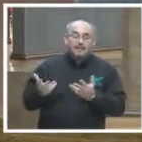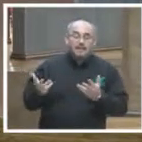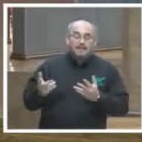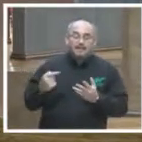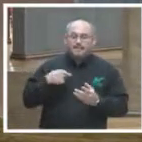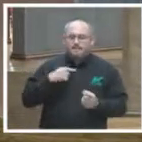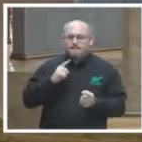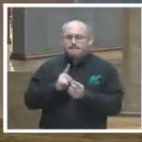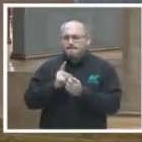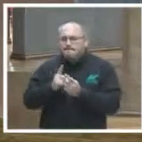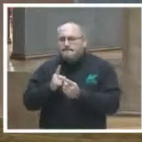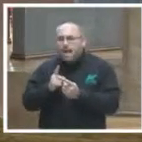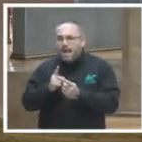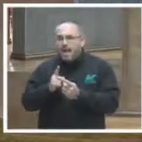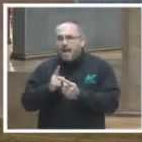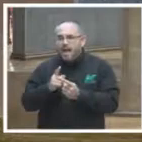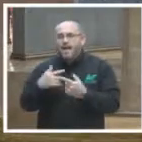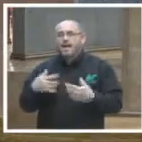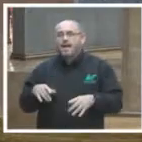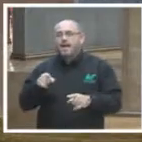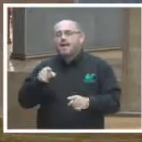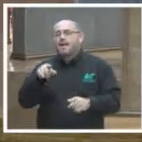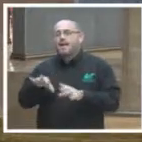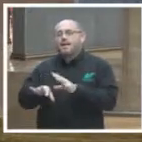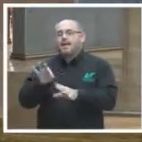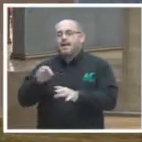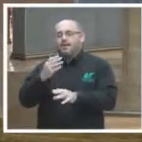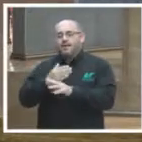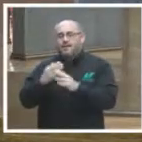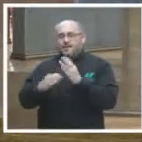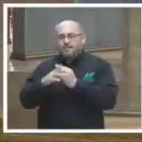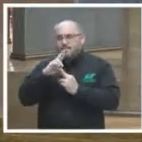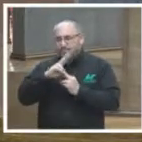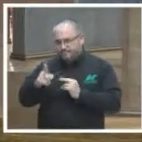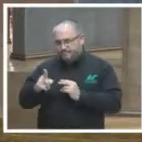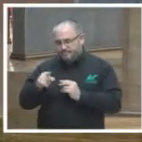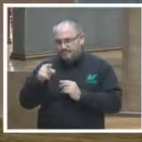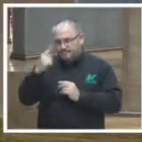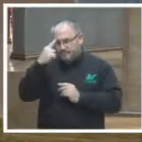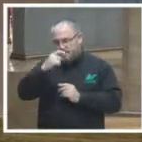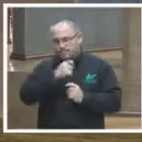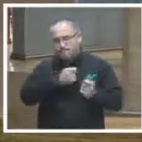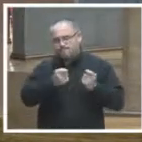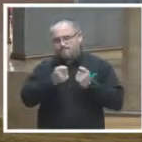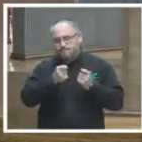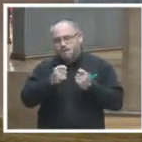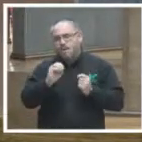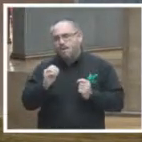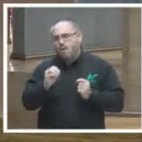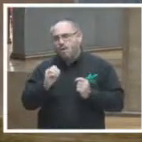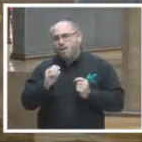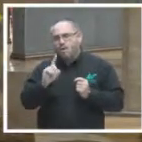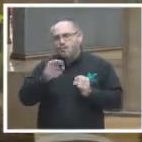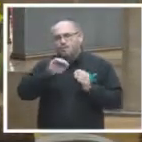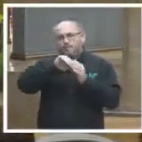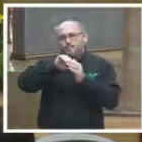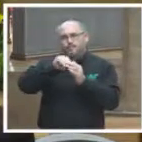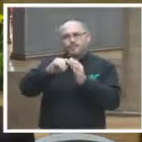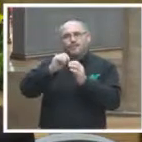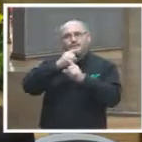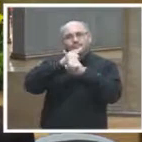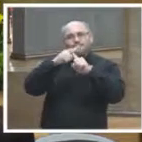encontrar ventajas y poner obstáculos al control y a la censura que podía encontrarse en